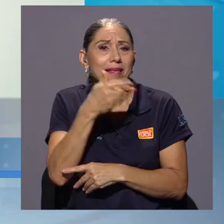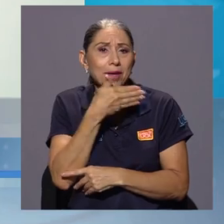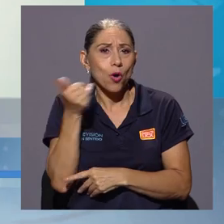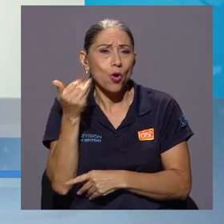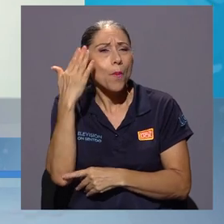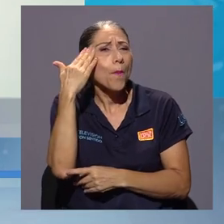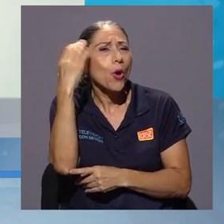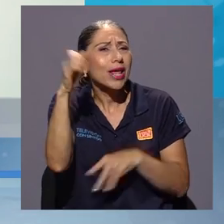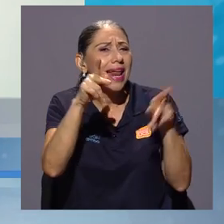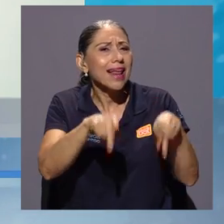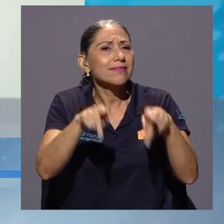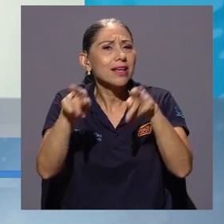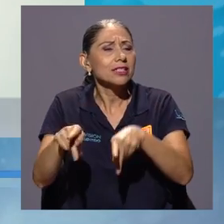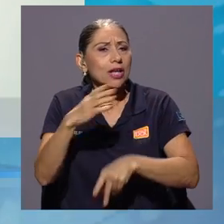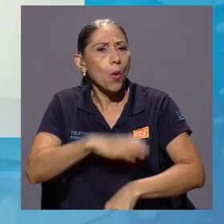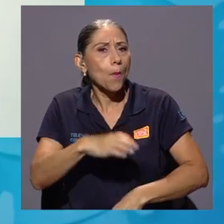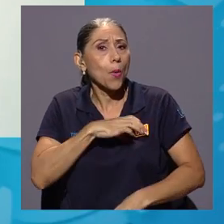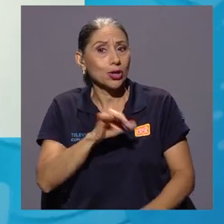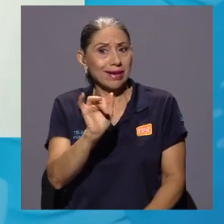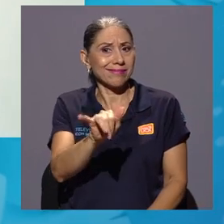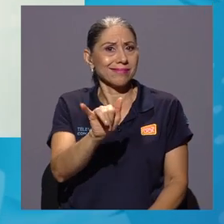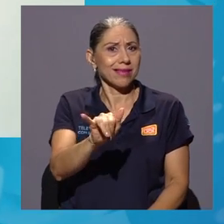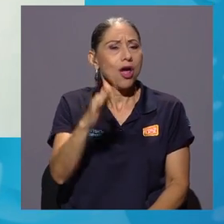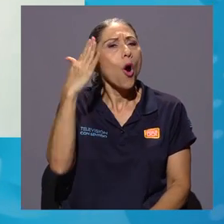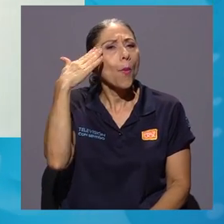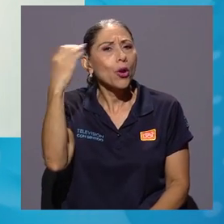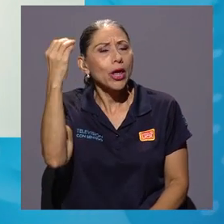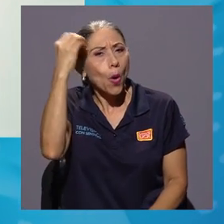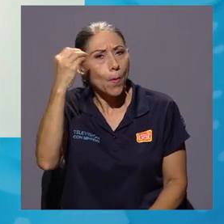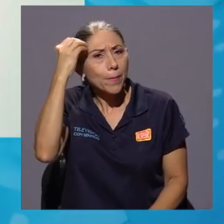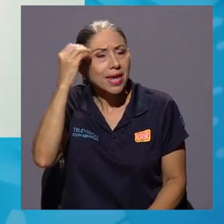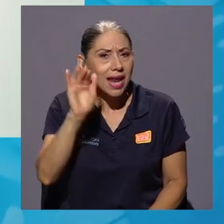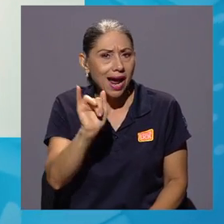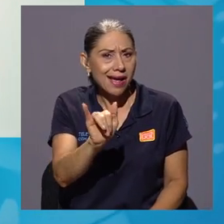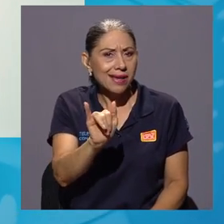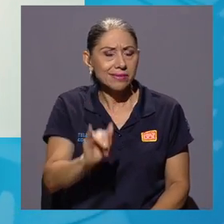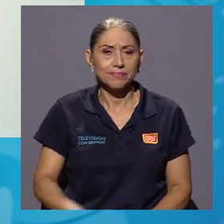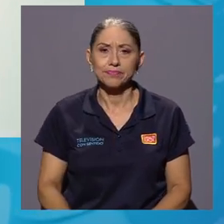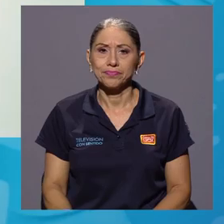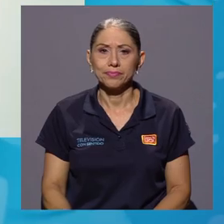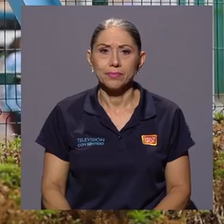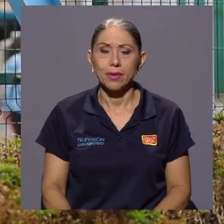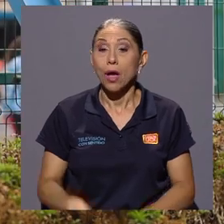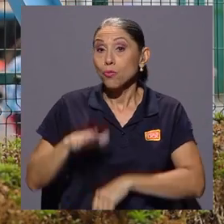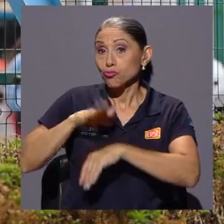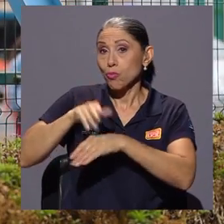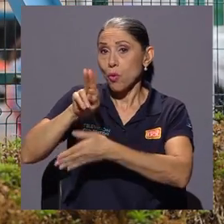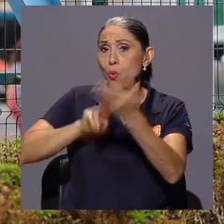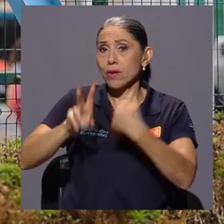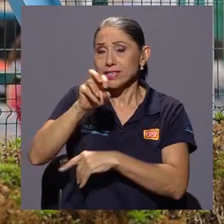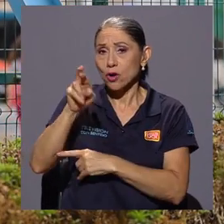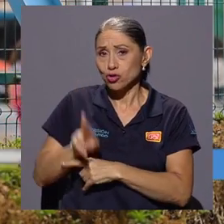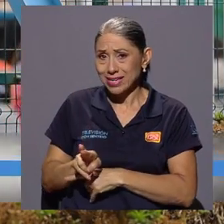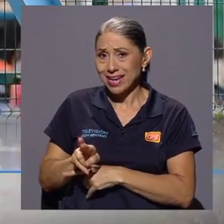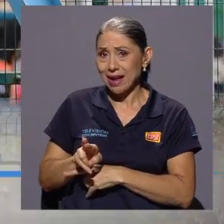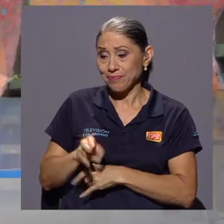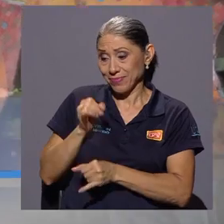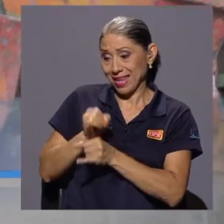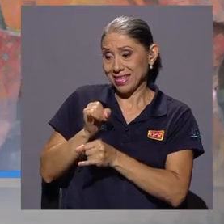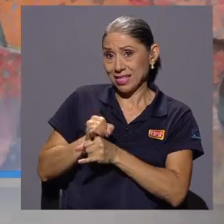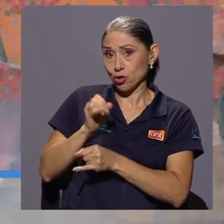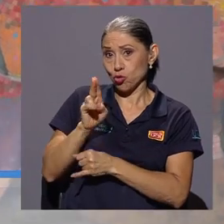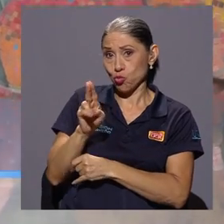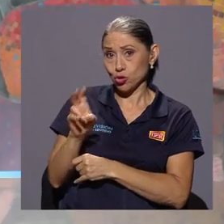En cuanto a la Universidad de Costa Rica,